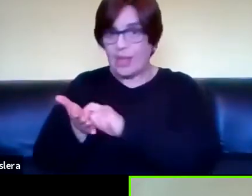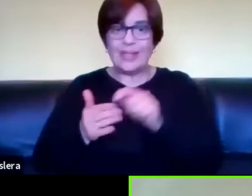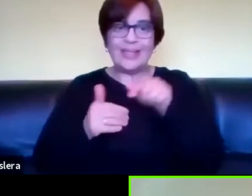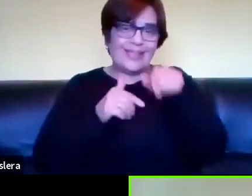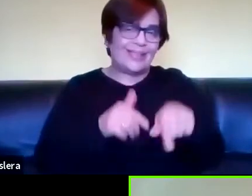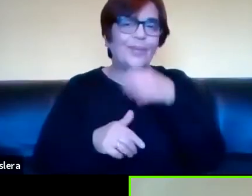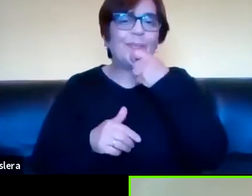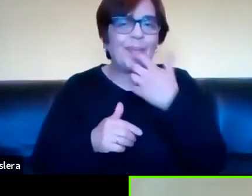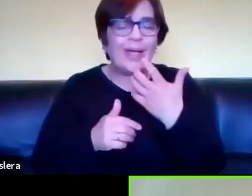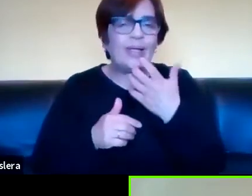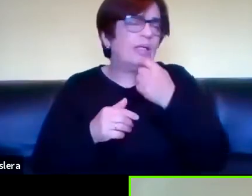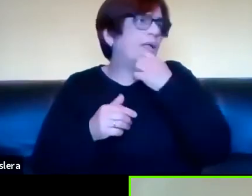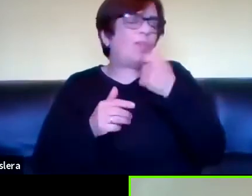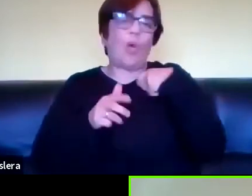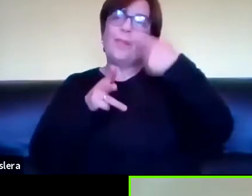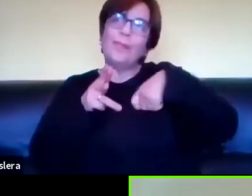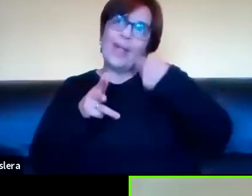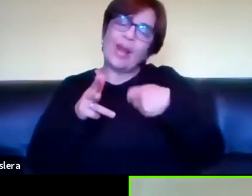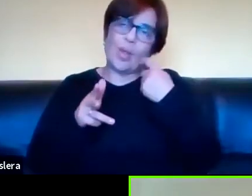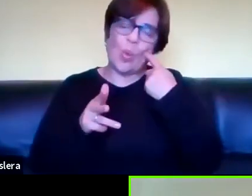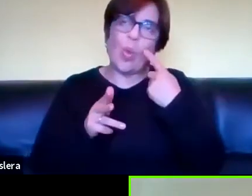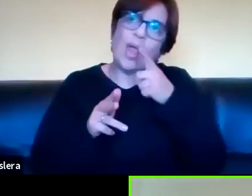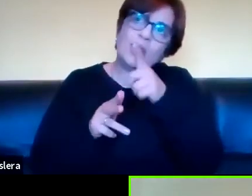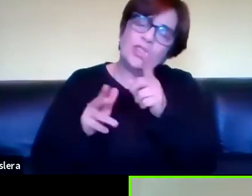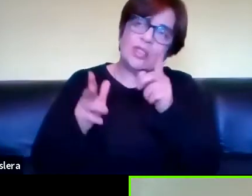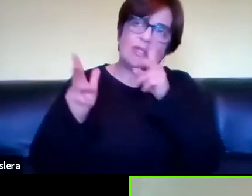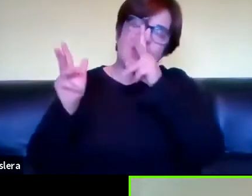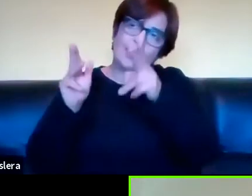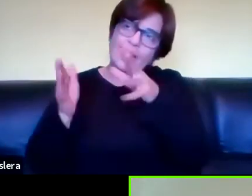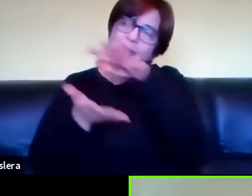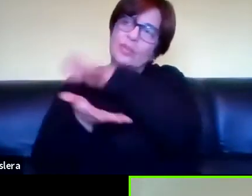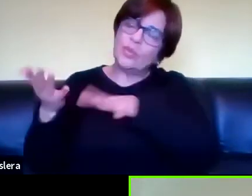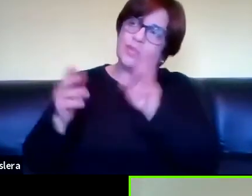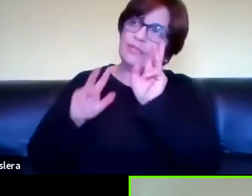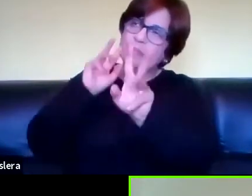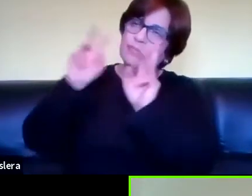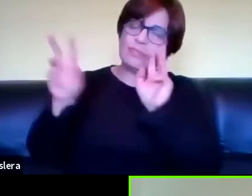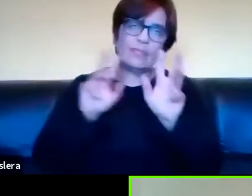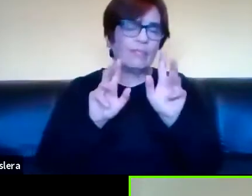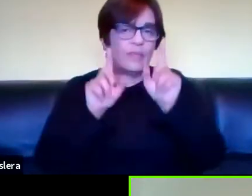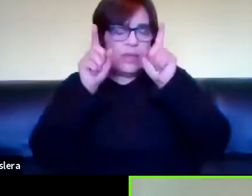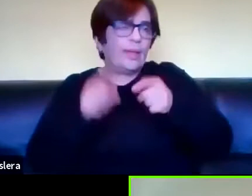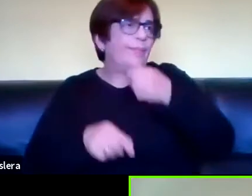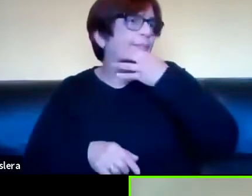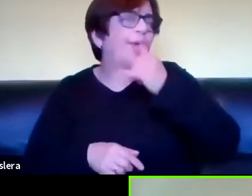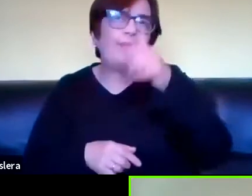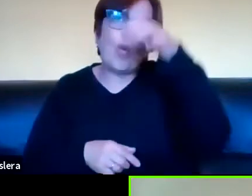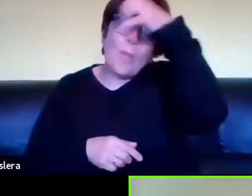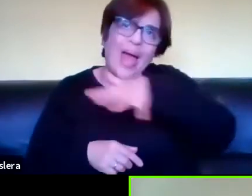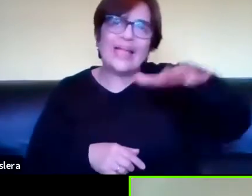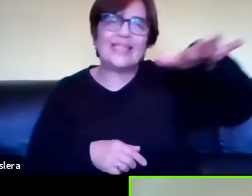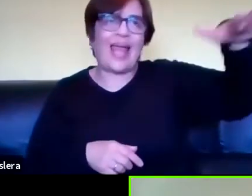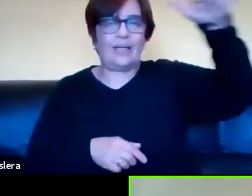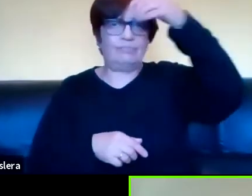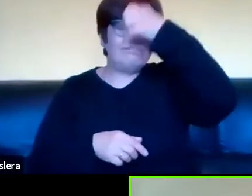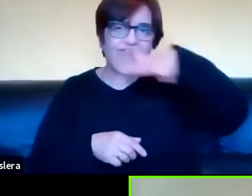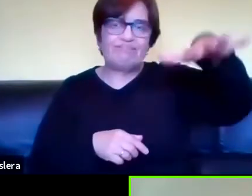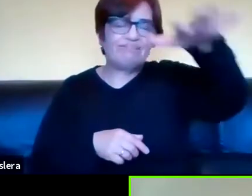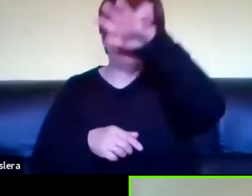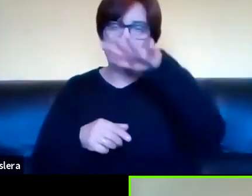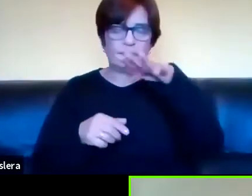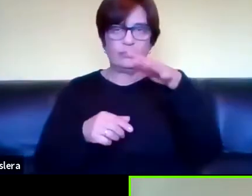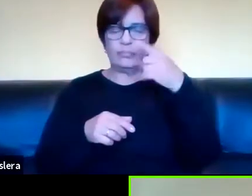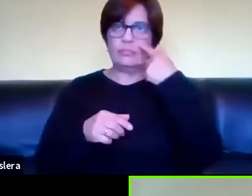porque cuando yo tengo una película estoy viendo escenas estoy viendo imágenes entonces ¿por no estoy viendo un paisaje? si yo no tengo escrito